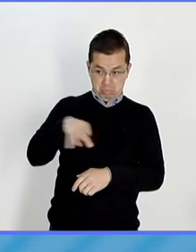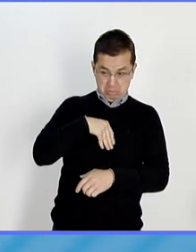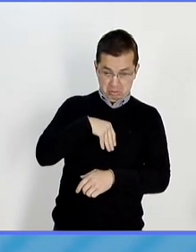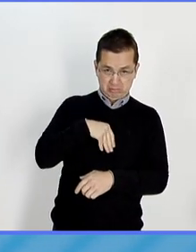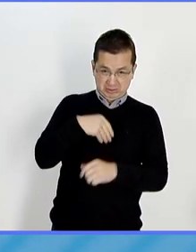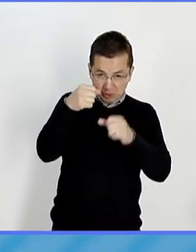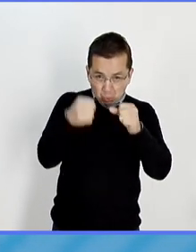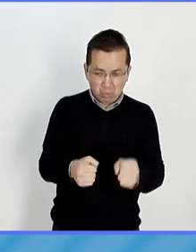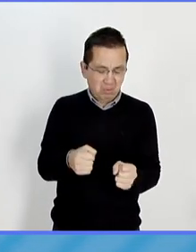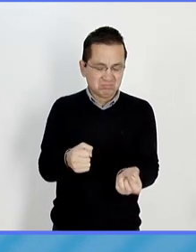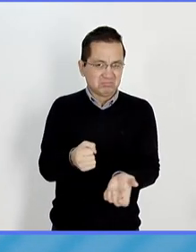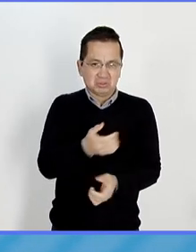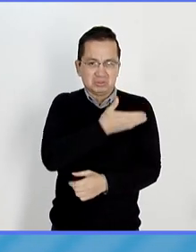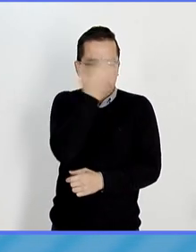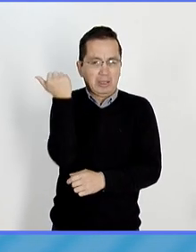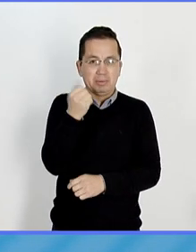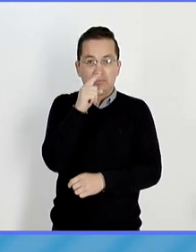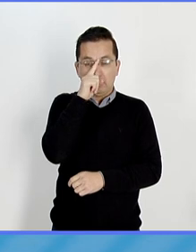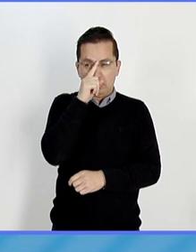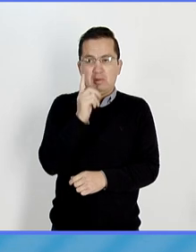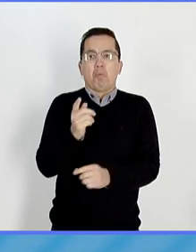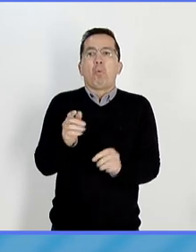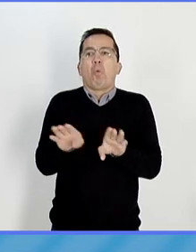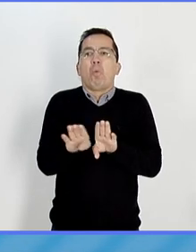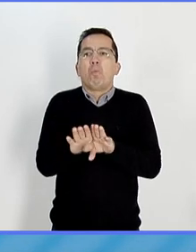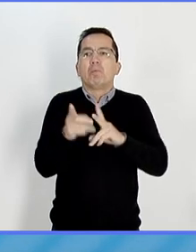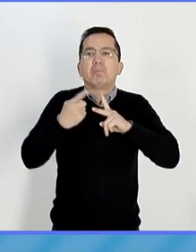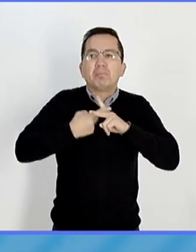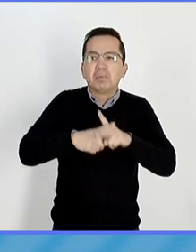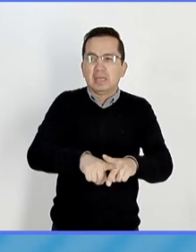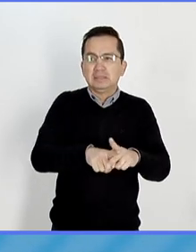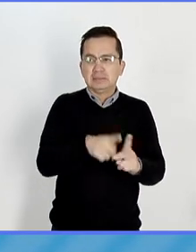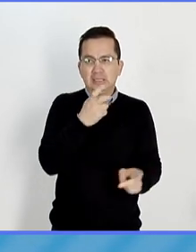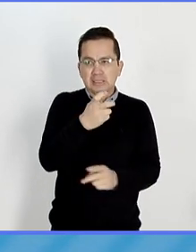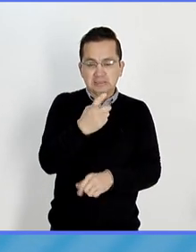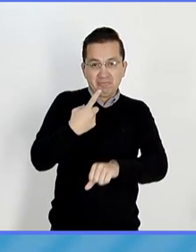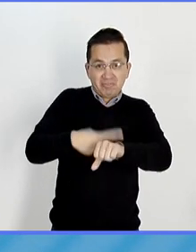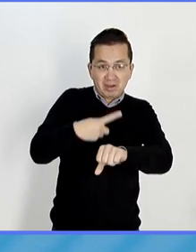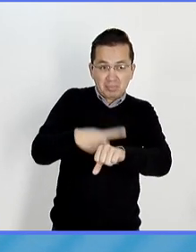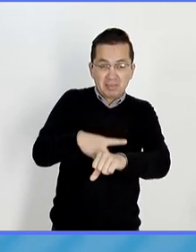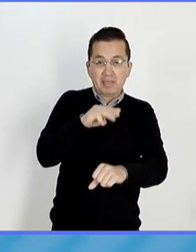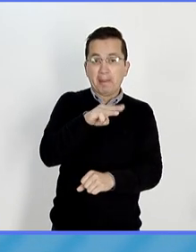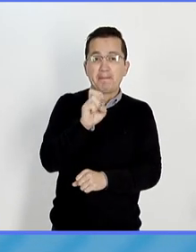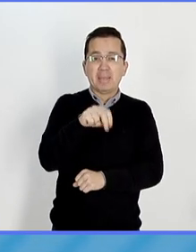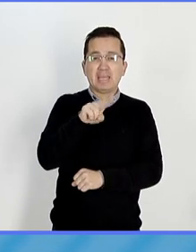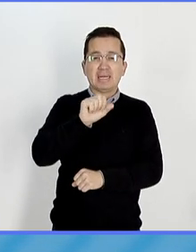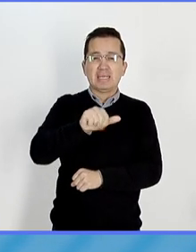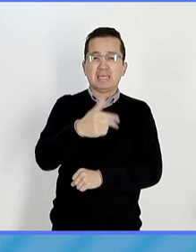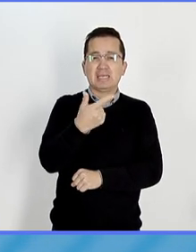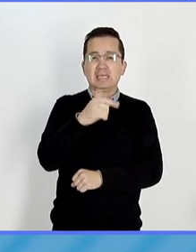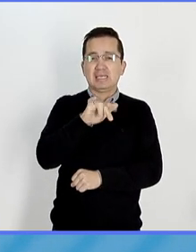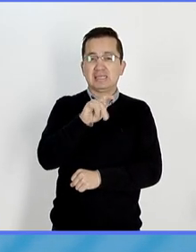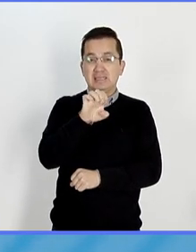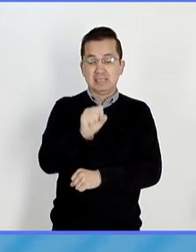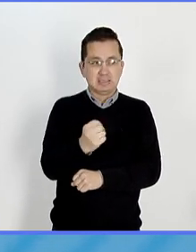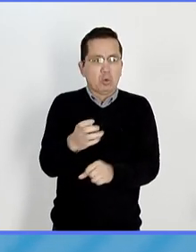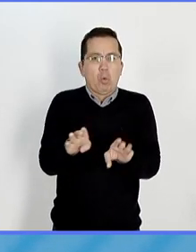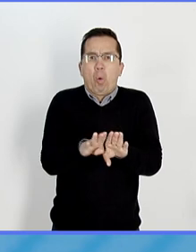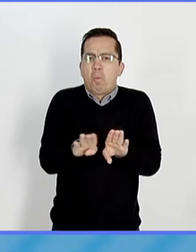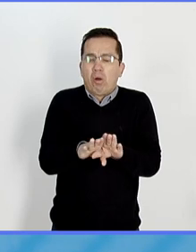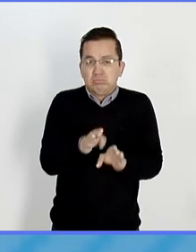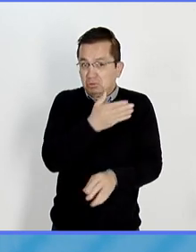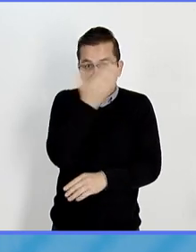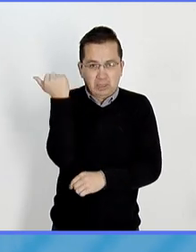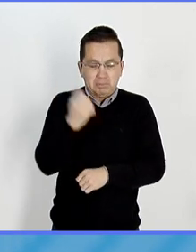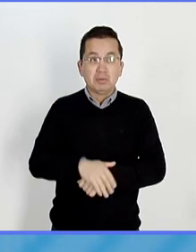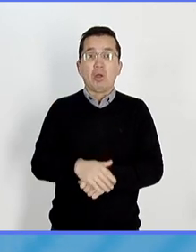identificado nada como un microorganismo conocido que pudiese causar este tipo de meningitis. El hecho de que esté localizado en una región,